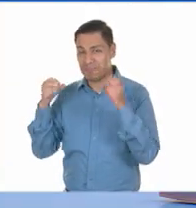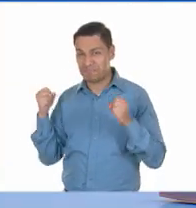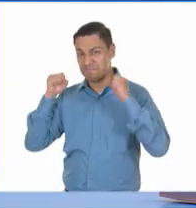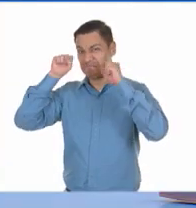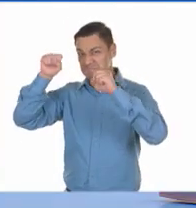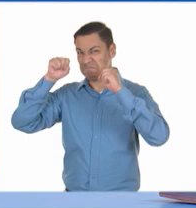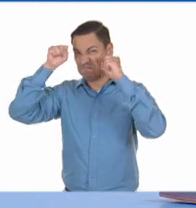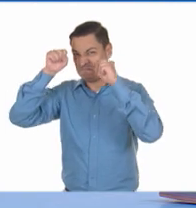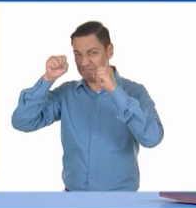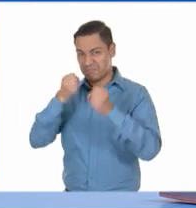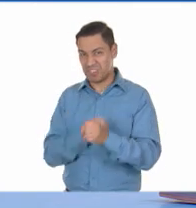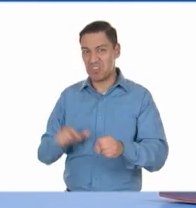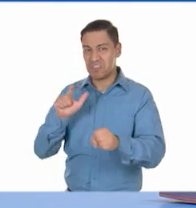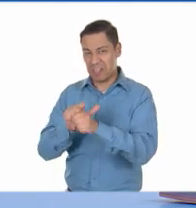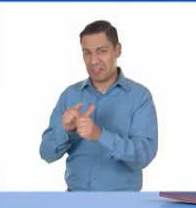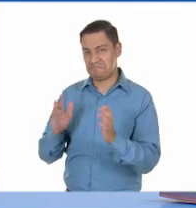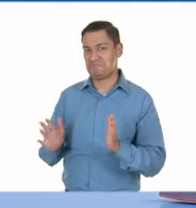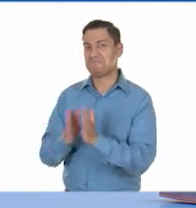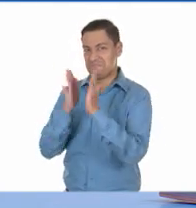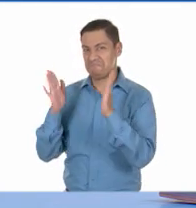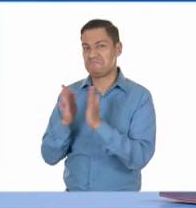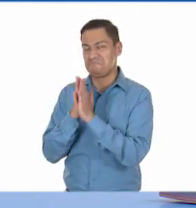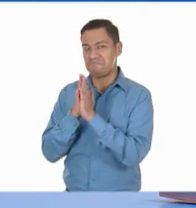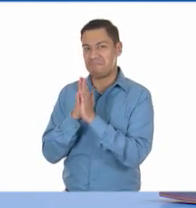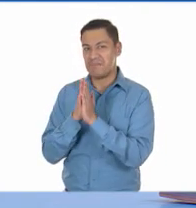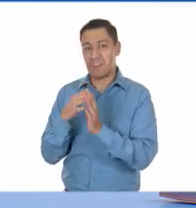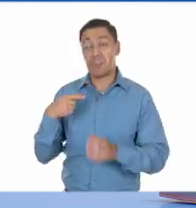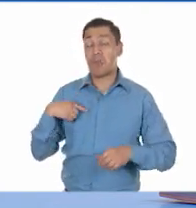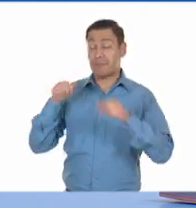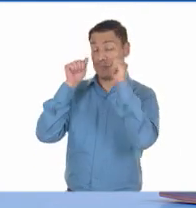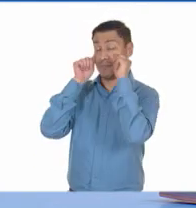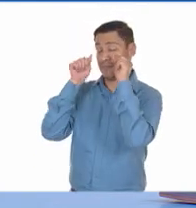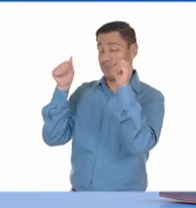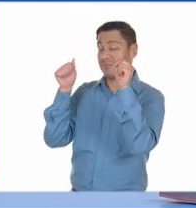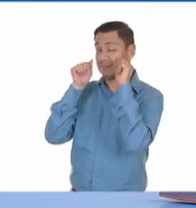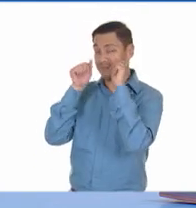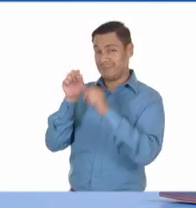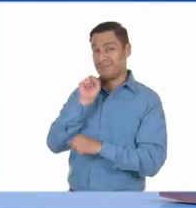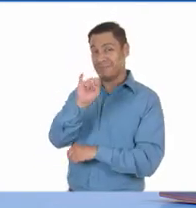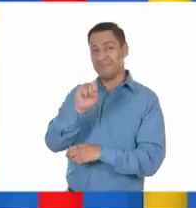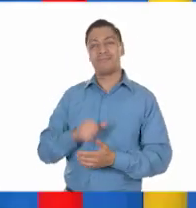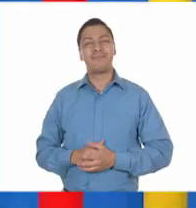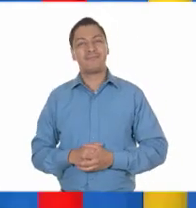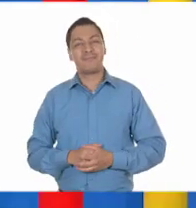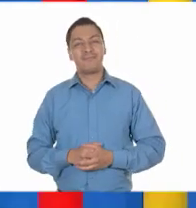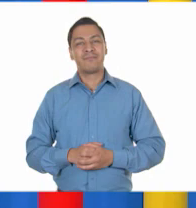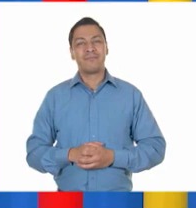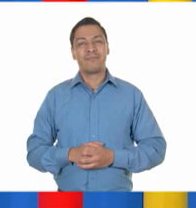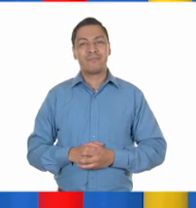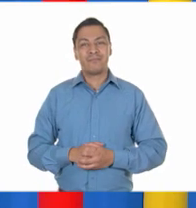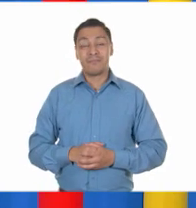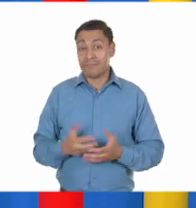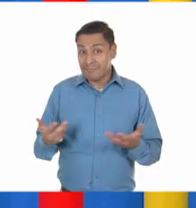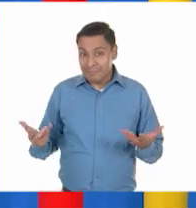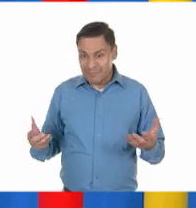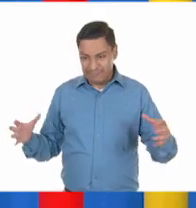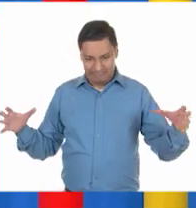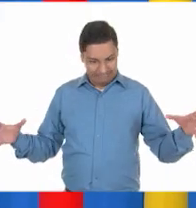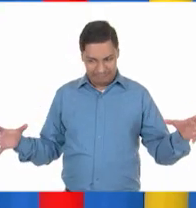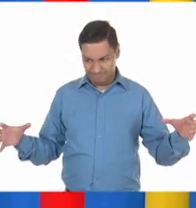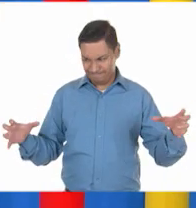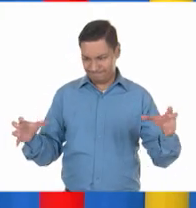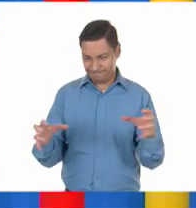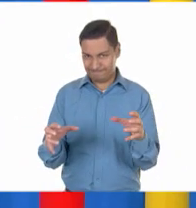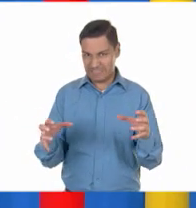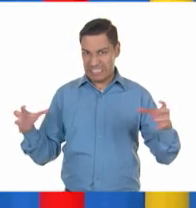Bueno, además lo dijeron en el video. Es que puse tensión. ¡Qué bien, Tin! En medio del conflicto entre